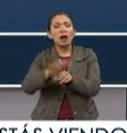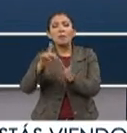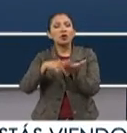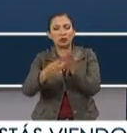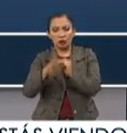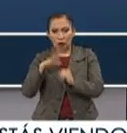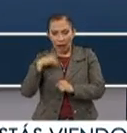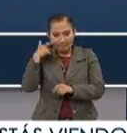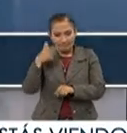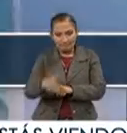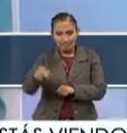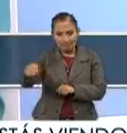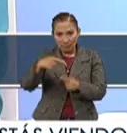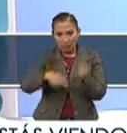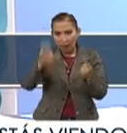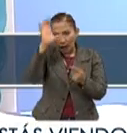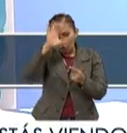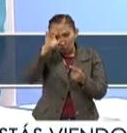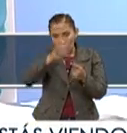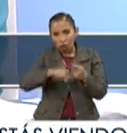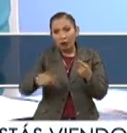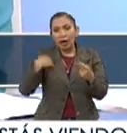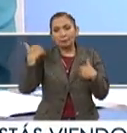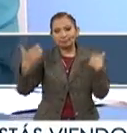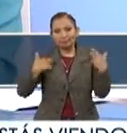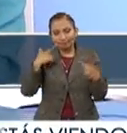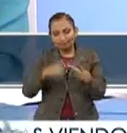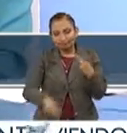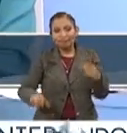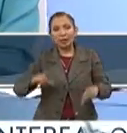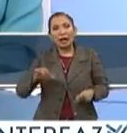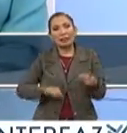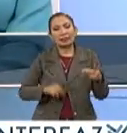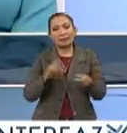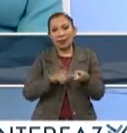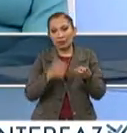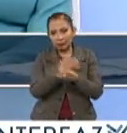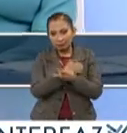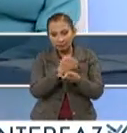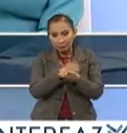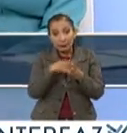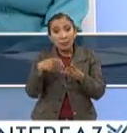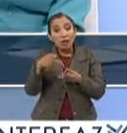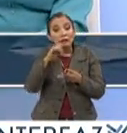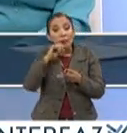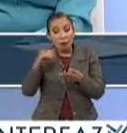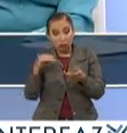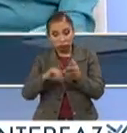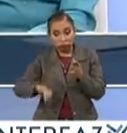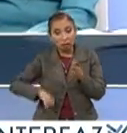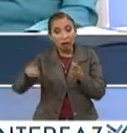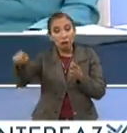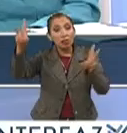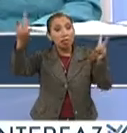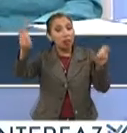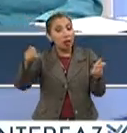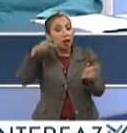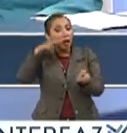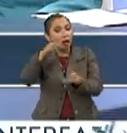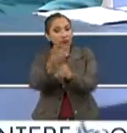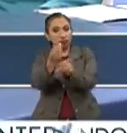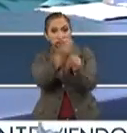detectado? Actividades culturales, actividades recreativas, actividades de educación, pero también les interesa mucho el tema de